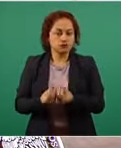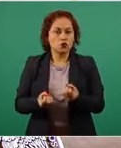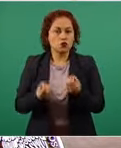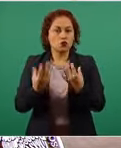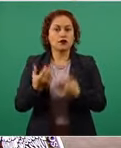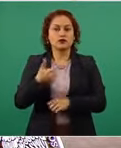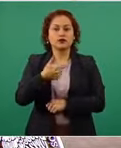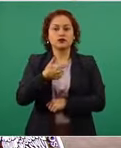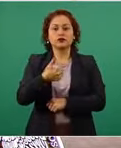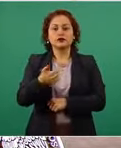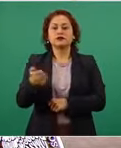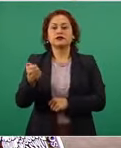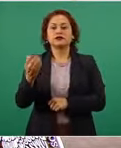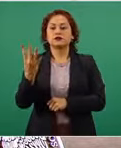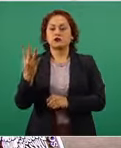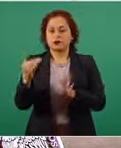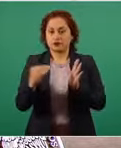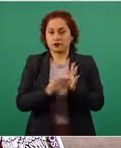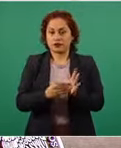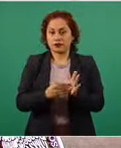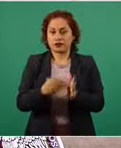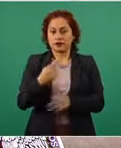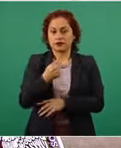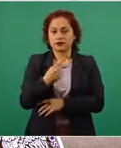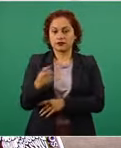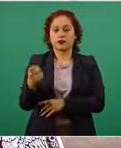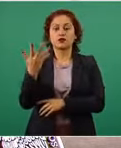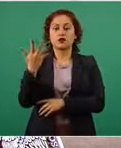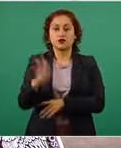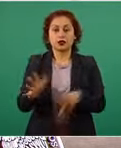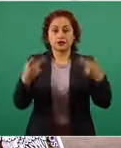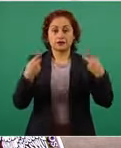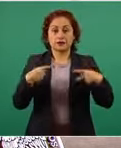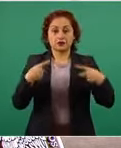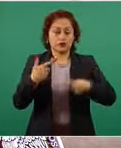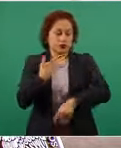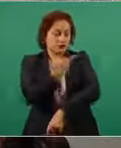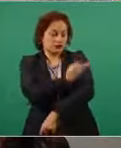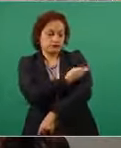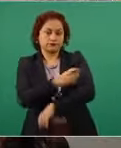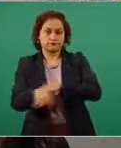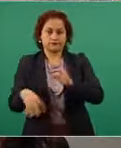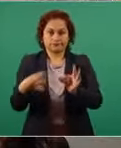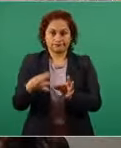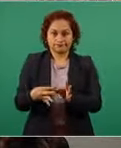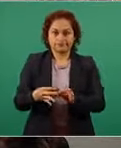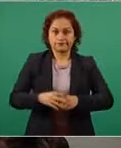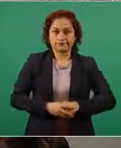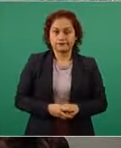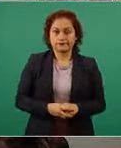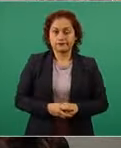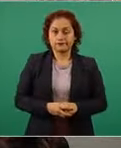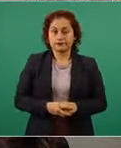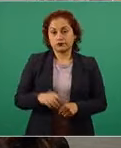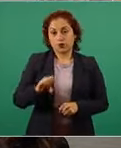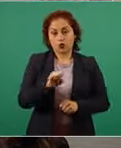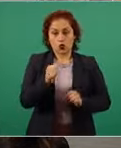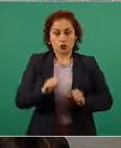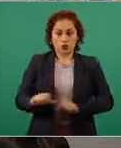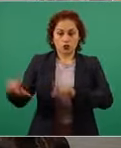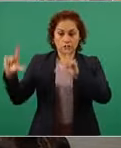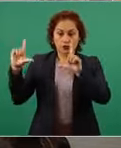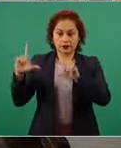de seiscientos cuatro mil 110 personas. Y en esta imagen, la siguiente por favor,